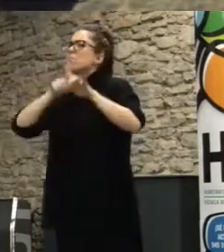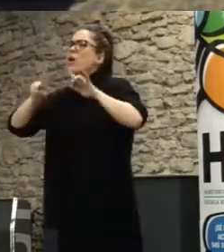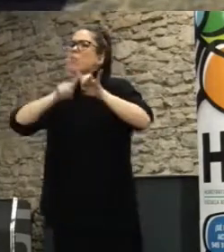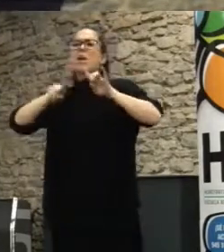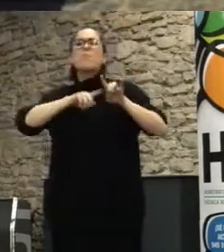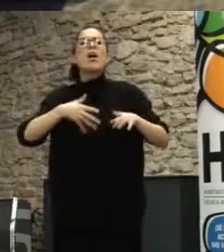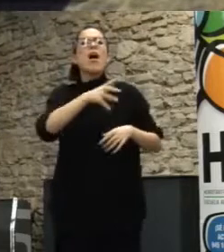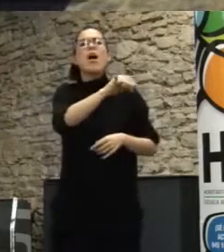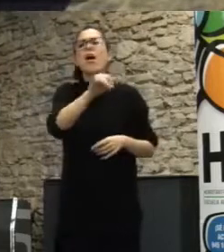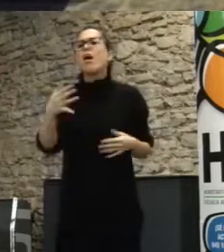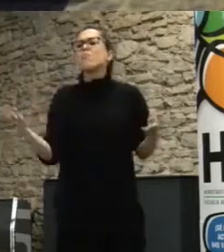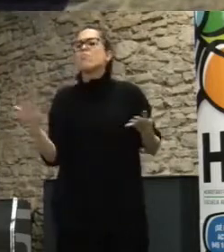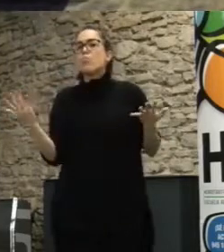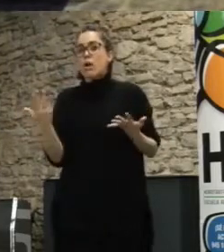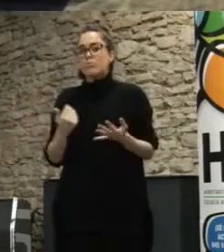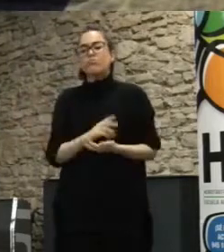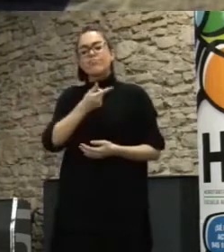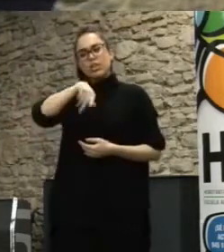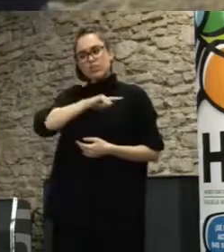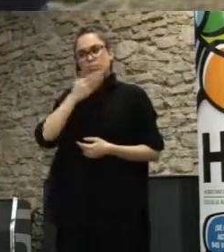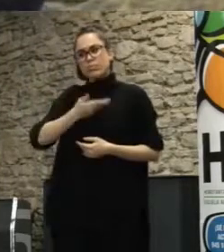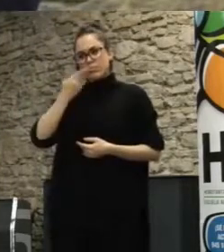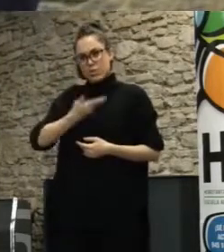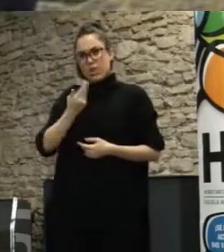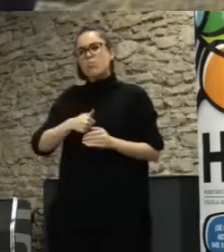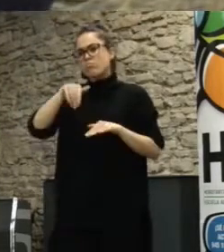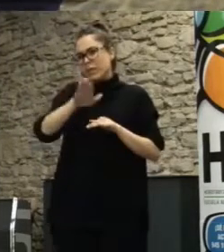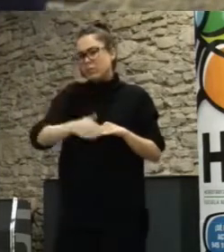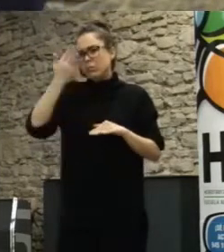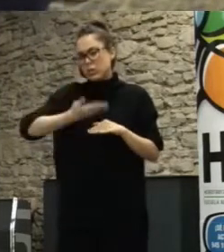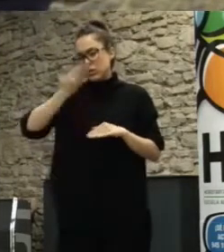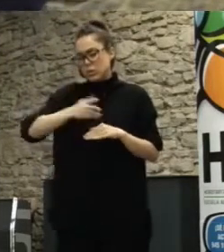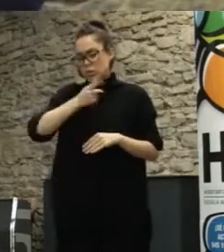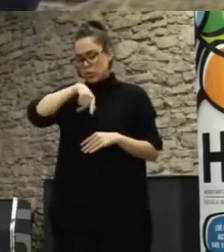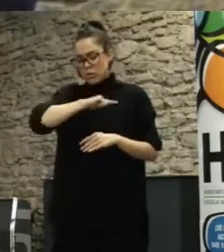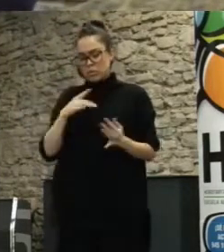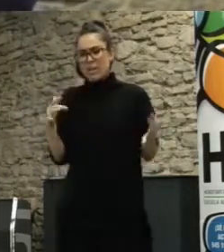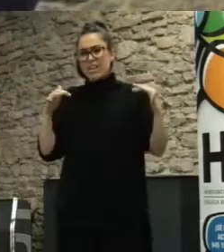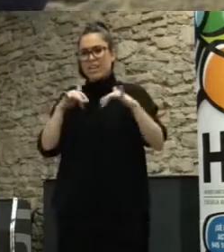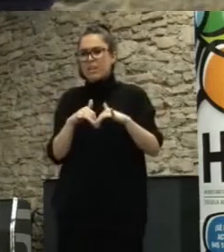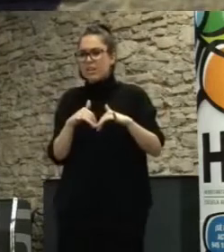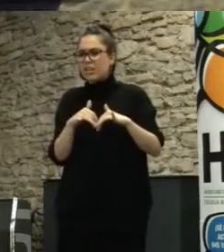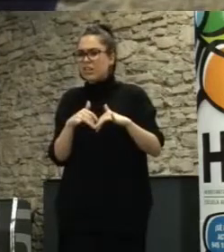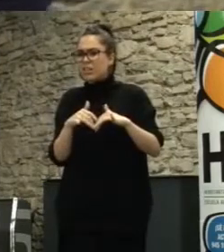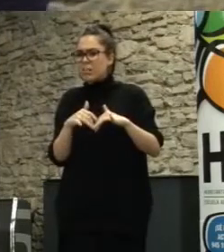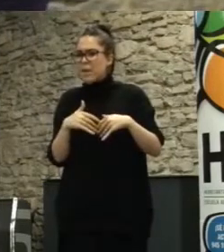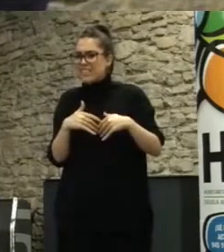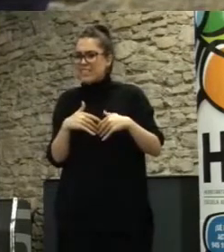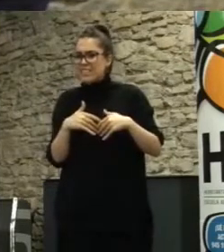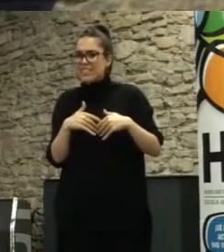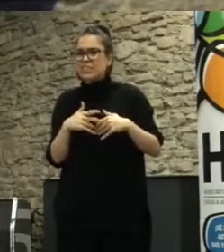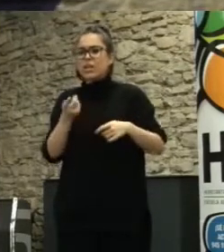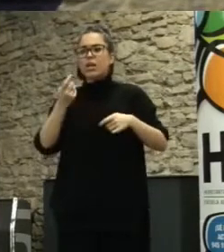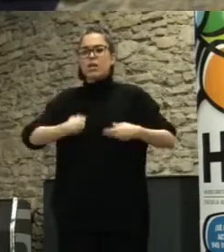el epicentro de Media Lab es un gran paso por ejemplo se hizo un encuentro de manteros estatal del Top